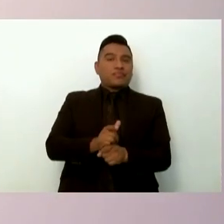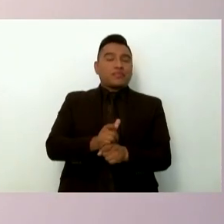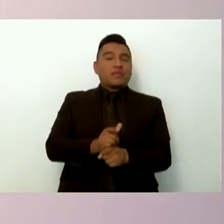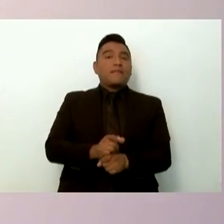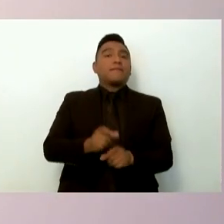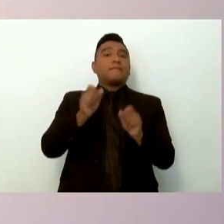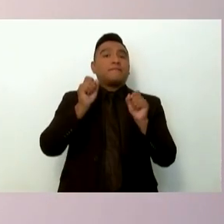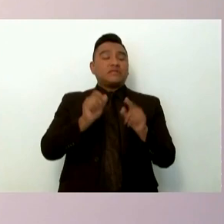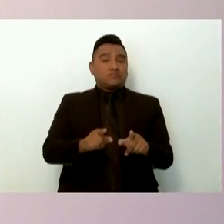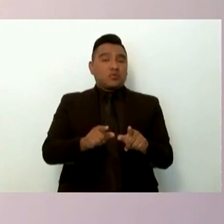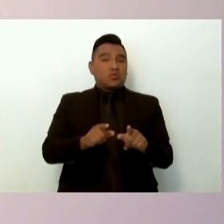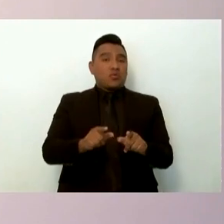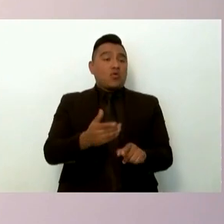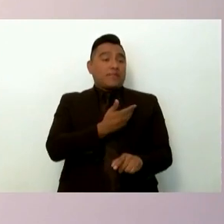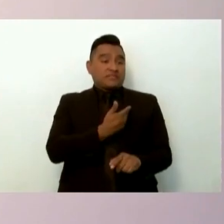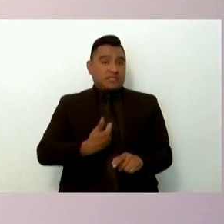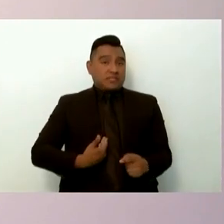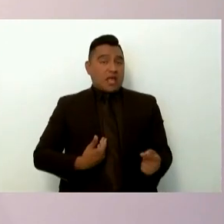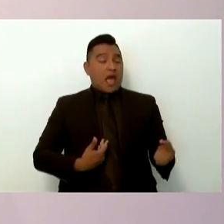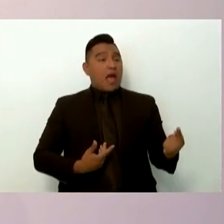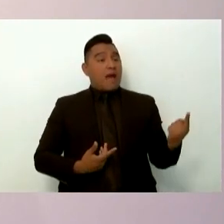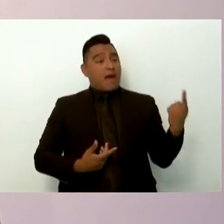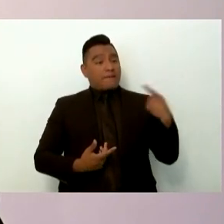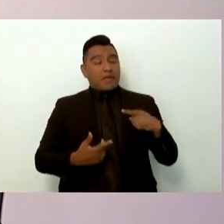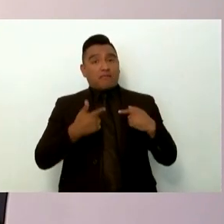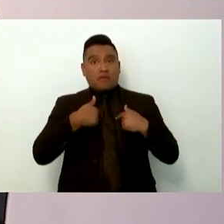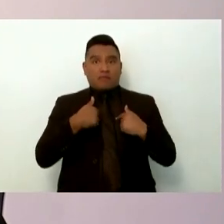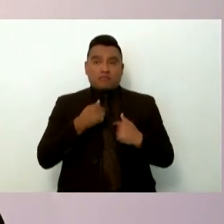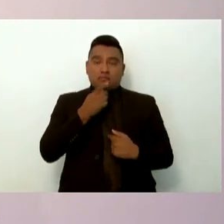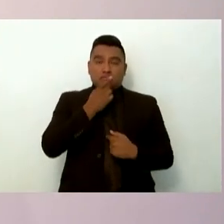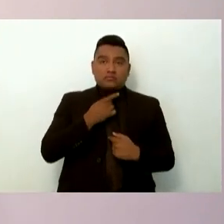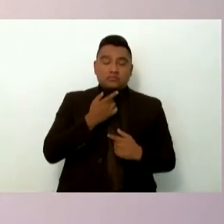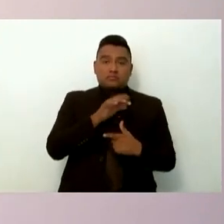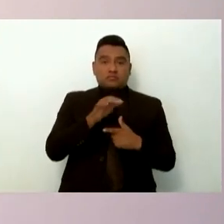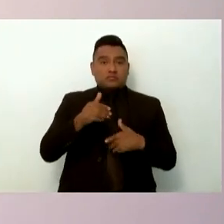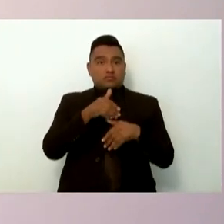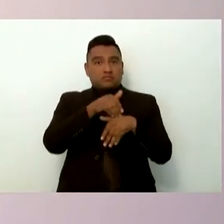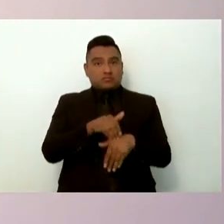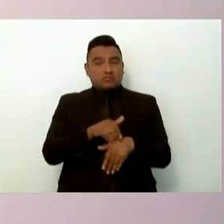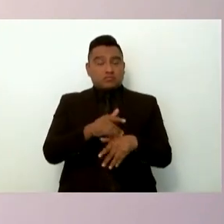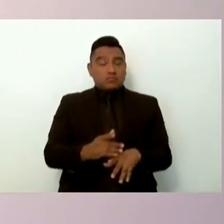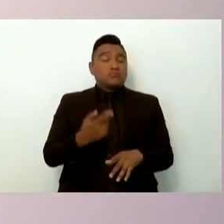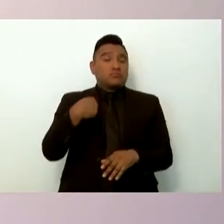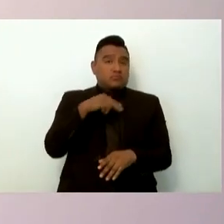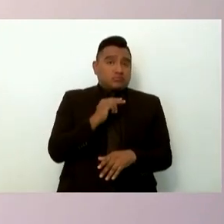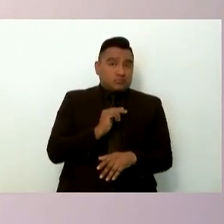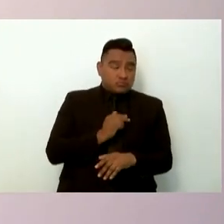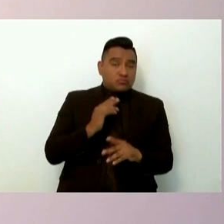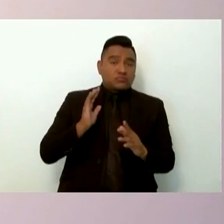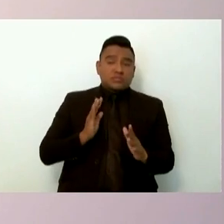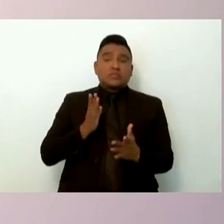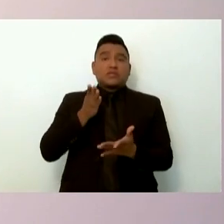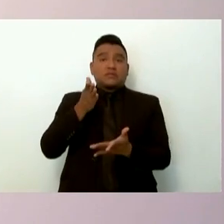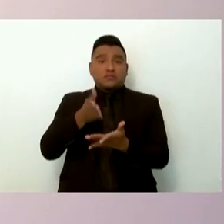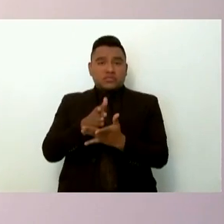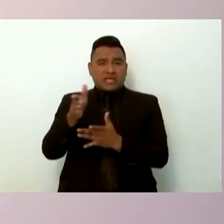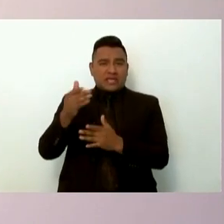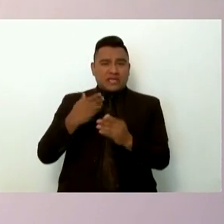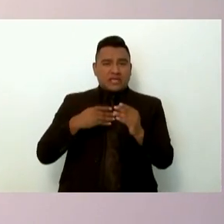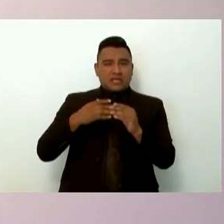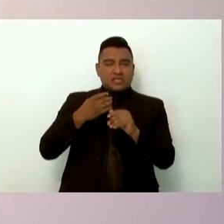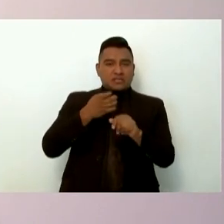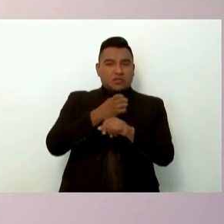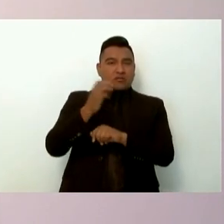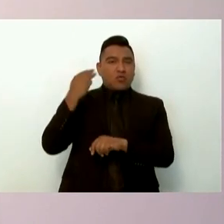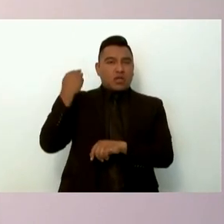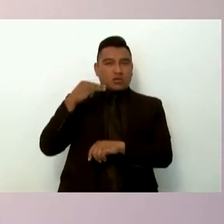del Presidente de la República, las hicimos públicas después de la reunión que sostuvimos en el estado de Morelos, en la ciudad de